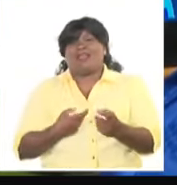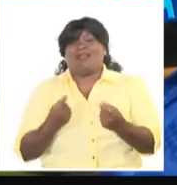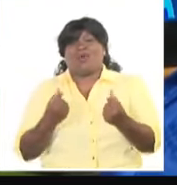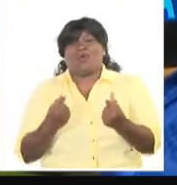nuestra economía.